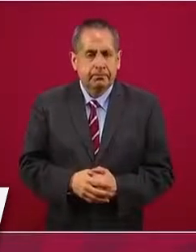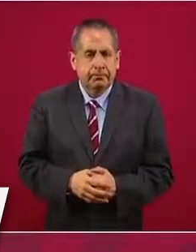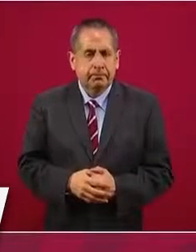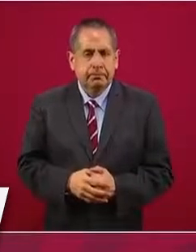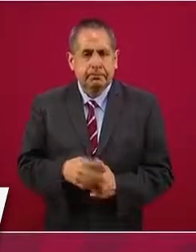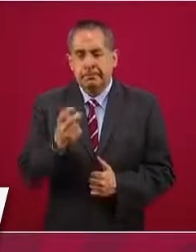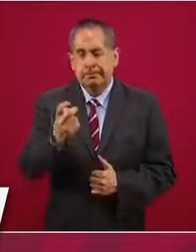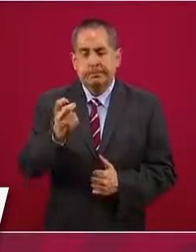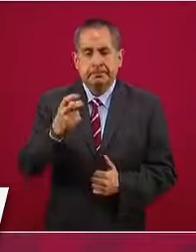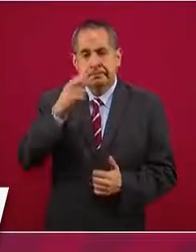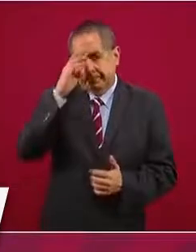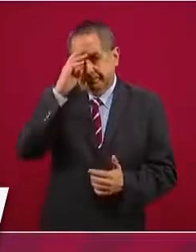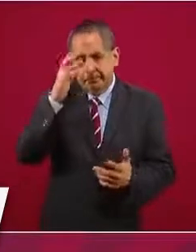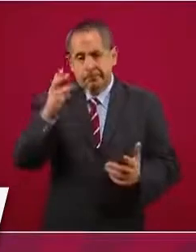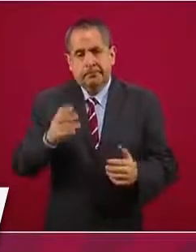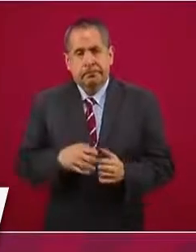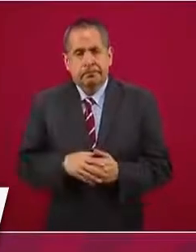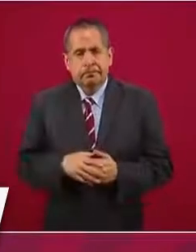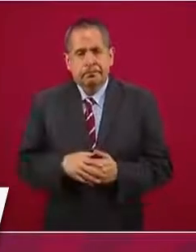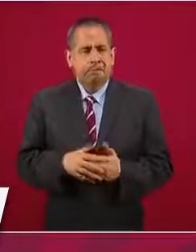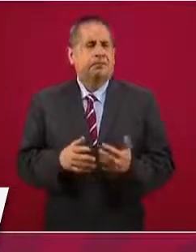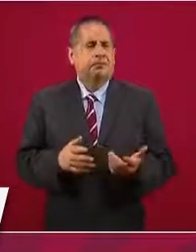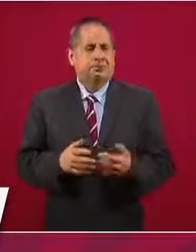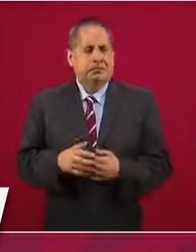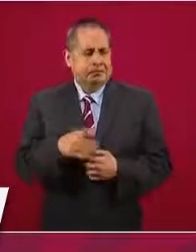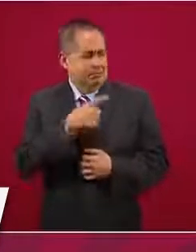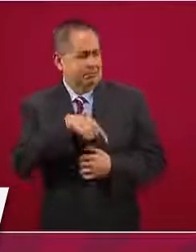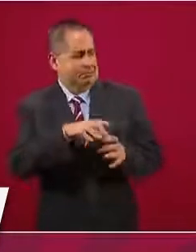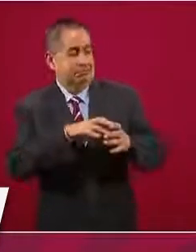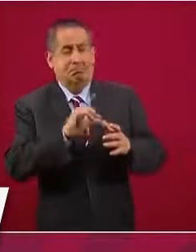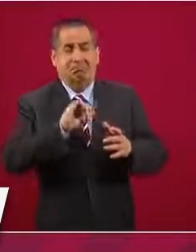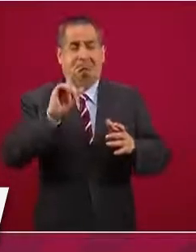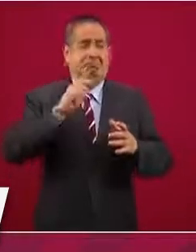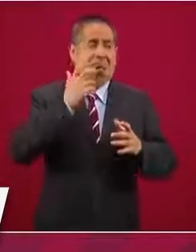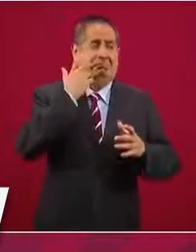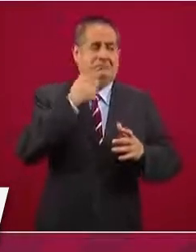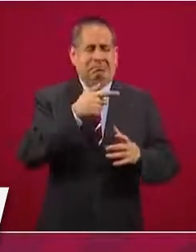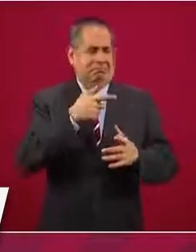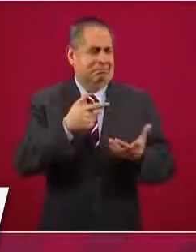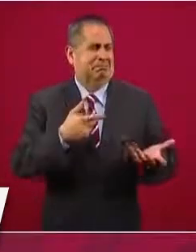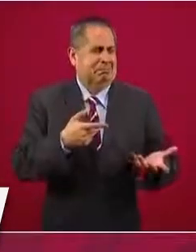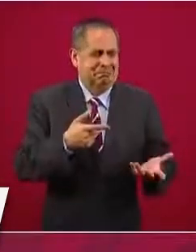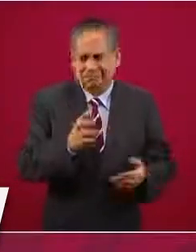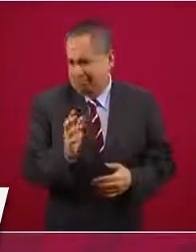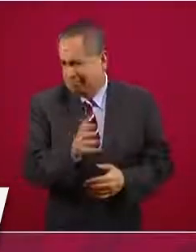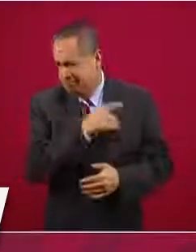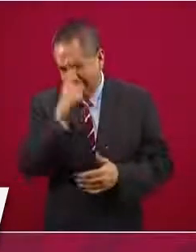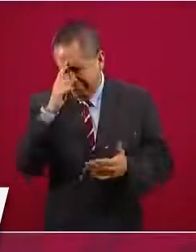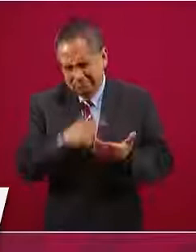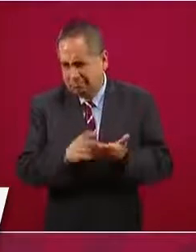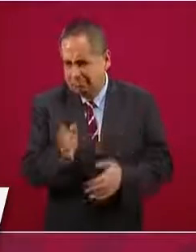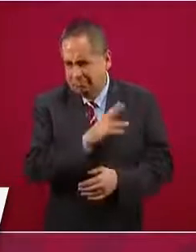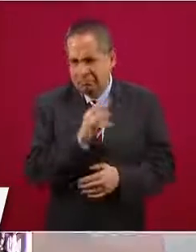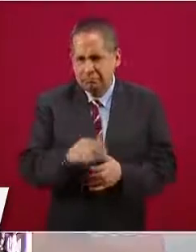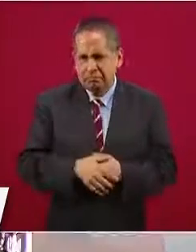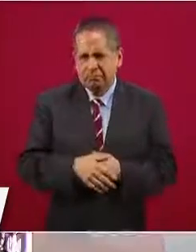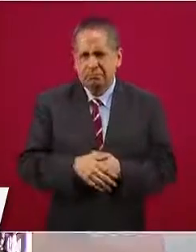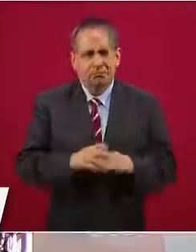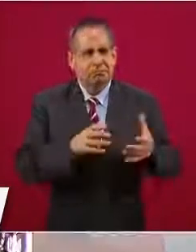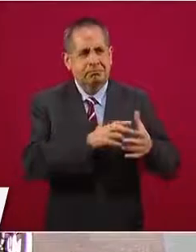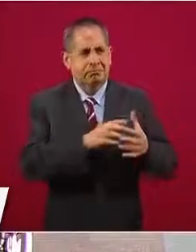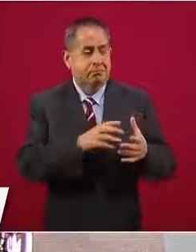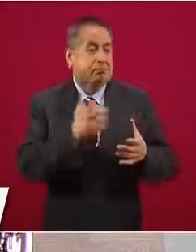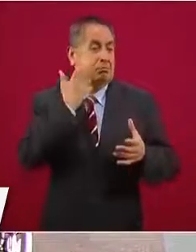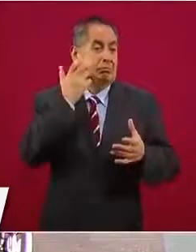Entonces, ¿qué se creen los burócratas con todo respeto? Me refiero a la burocracia